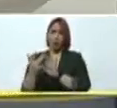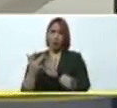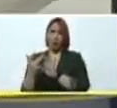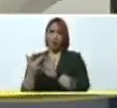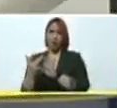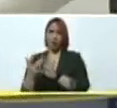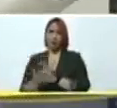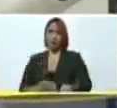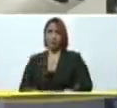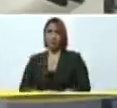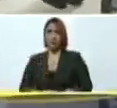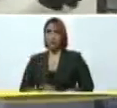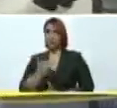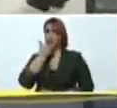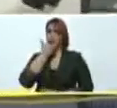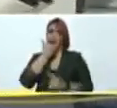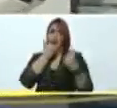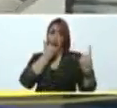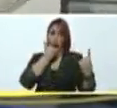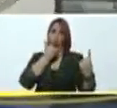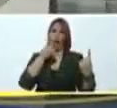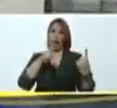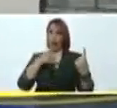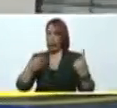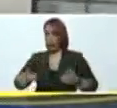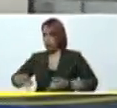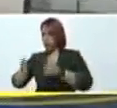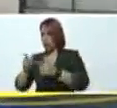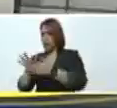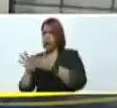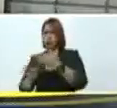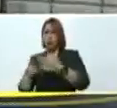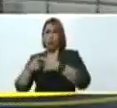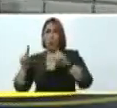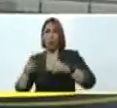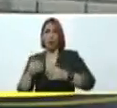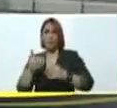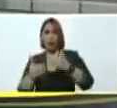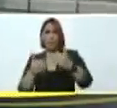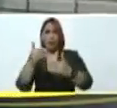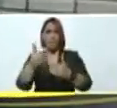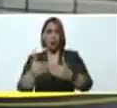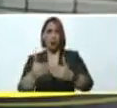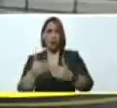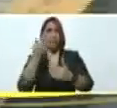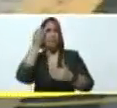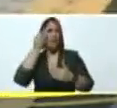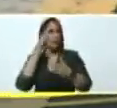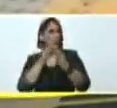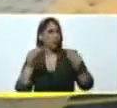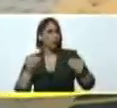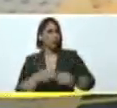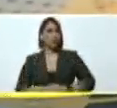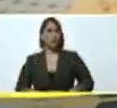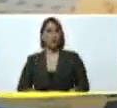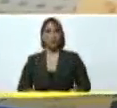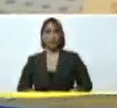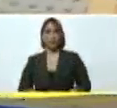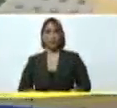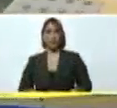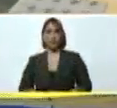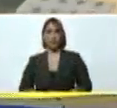falla una, agarra la otra. Están interfazadas, una con la otra. detrás de la otra. Correcto. Han pensado en todo y